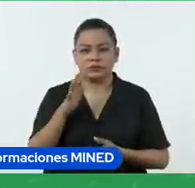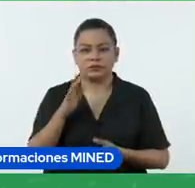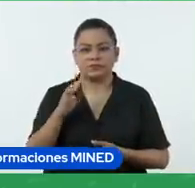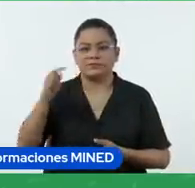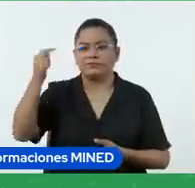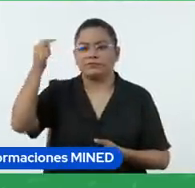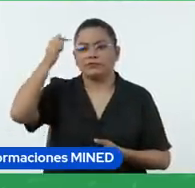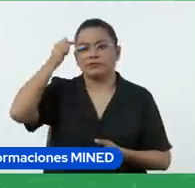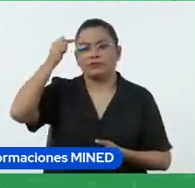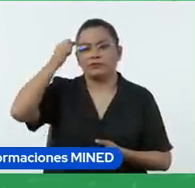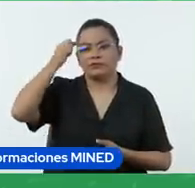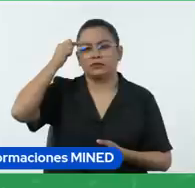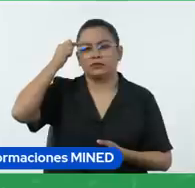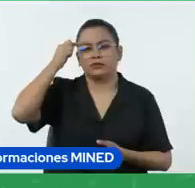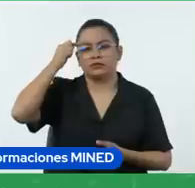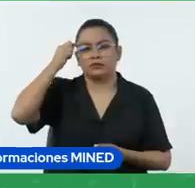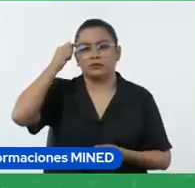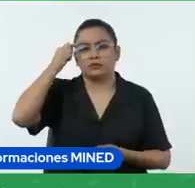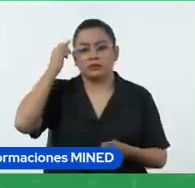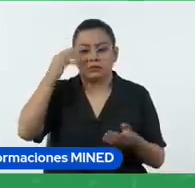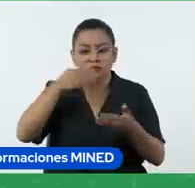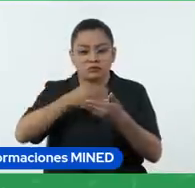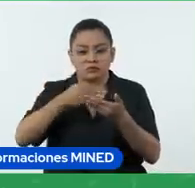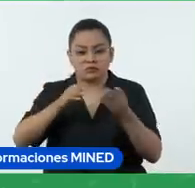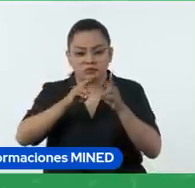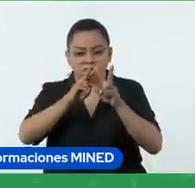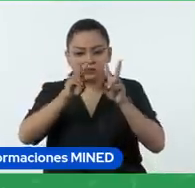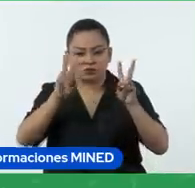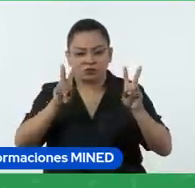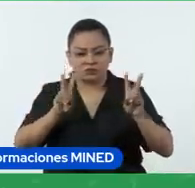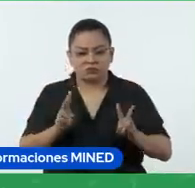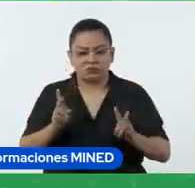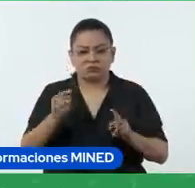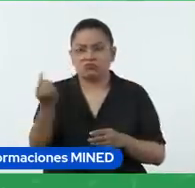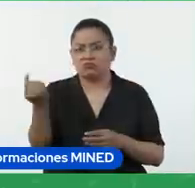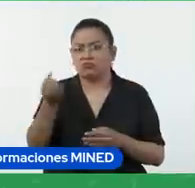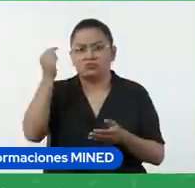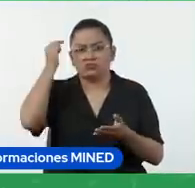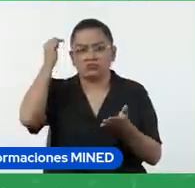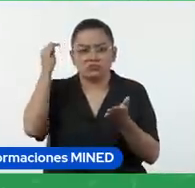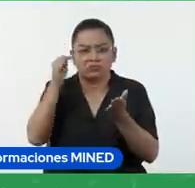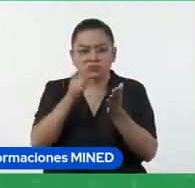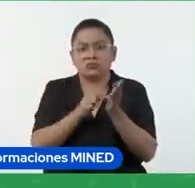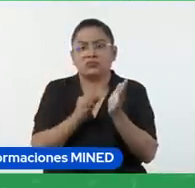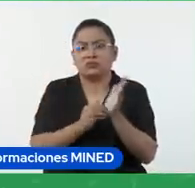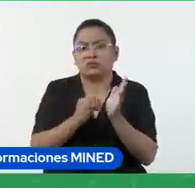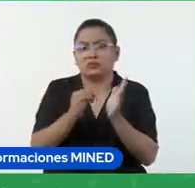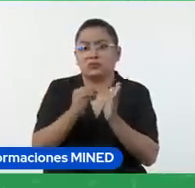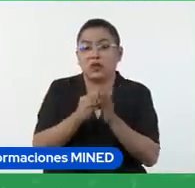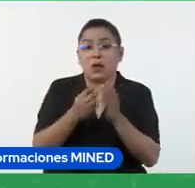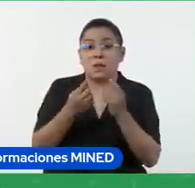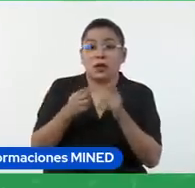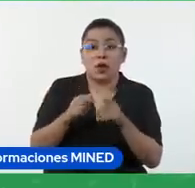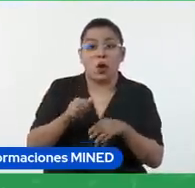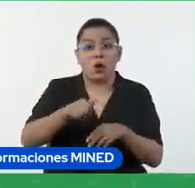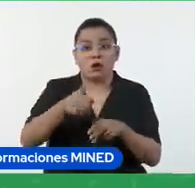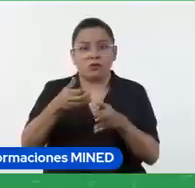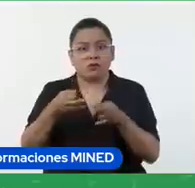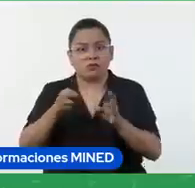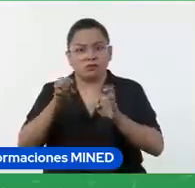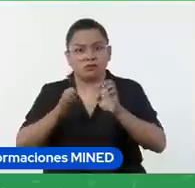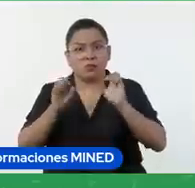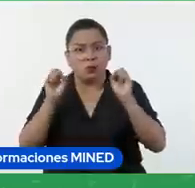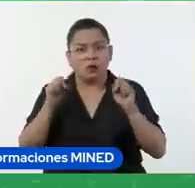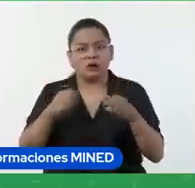evaluación sumativa, o solo para evaluar procesos finales. Pero es totalmente factible hacer otro tipo de evaluación, y en